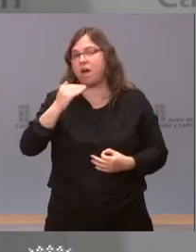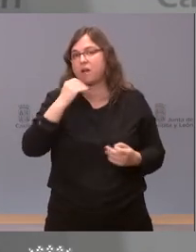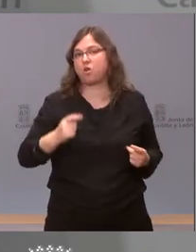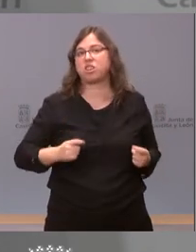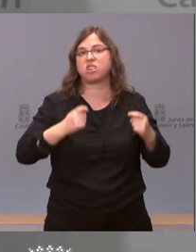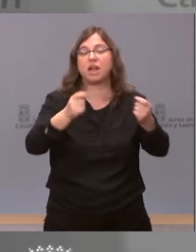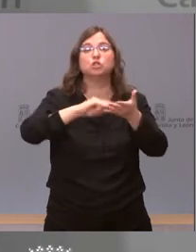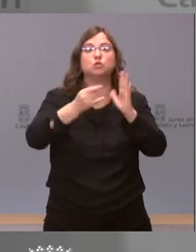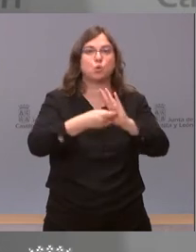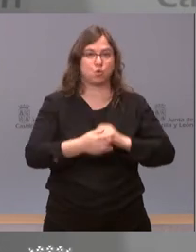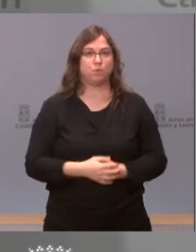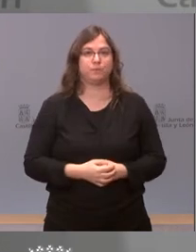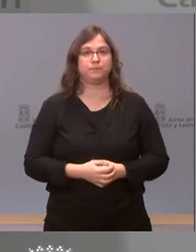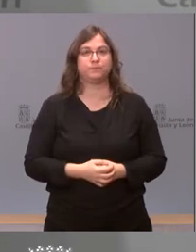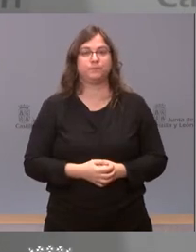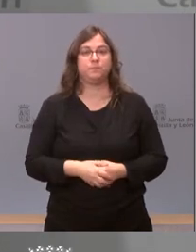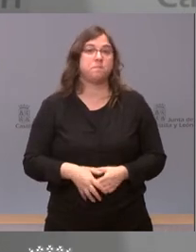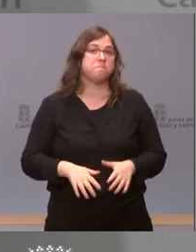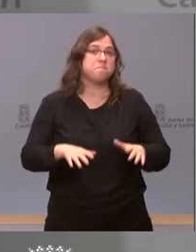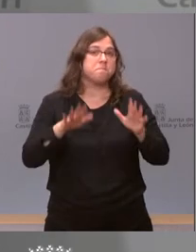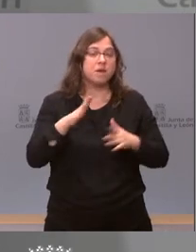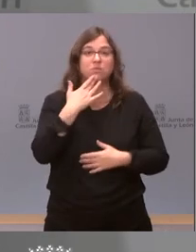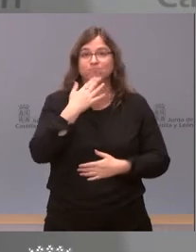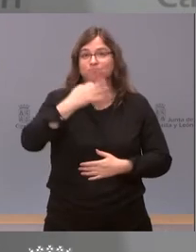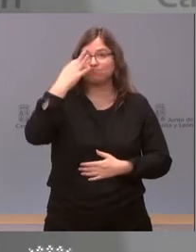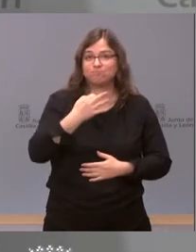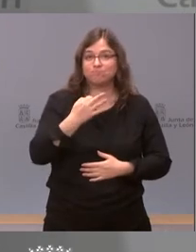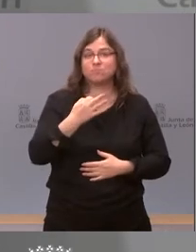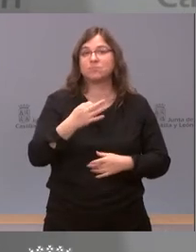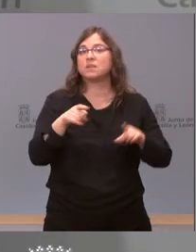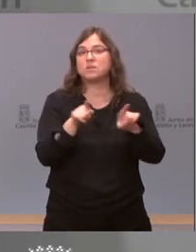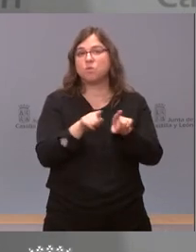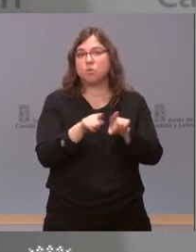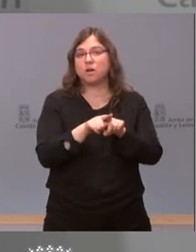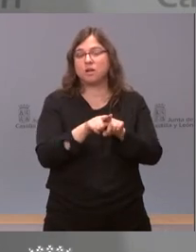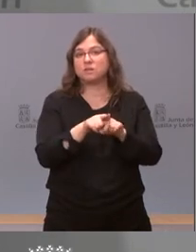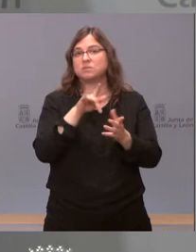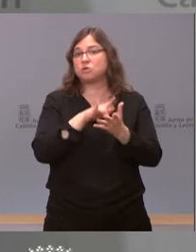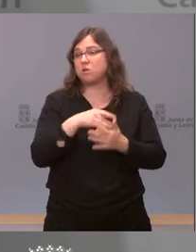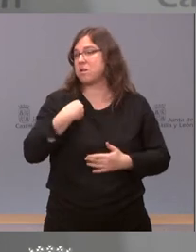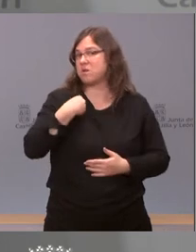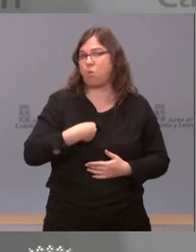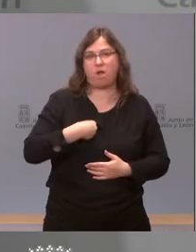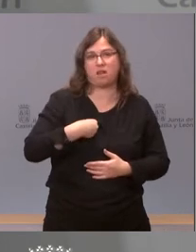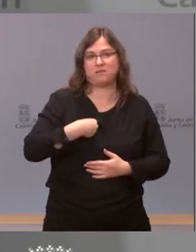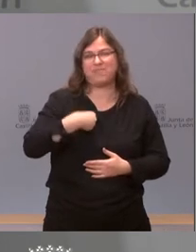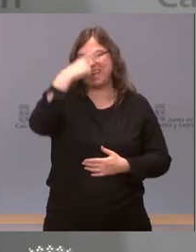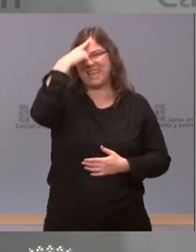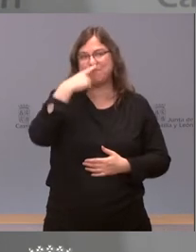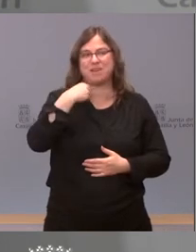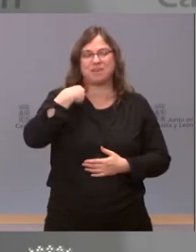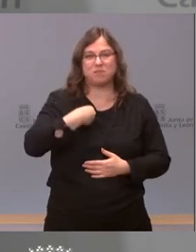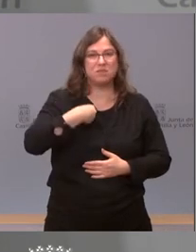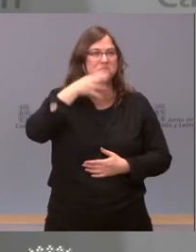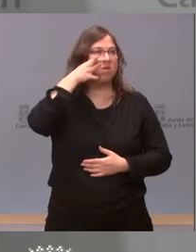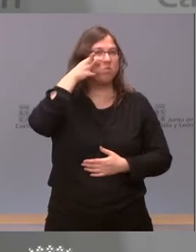una solución pero si estamos otra vez en esa misma imagen ¿verdad? del mundo rural que es un